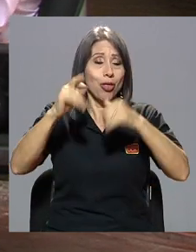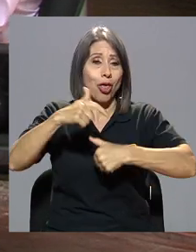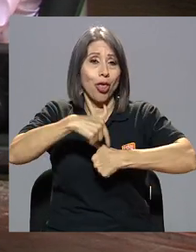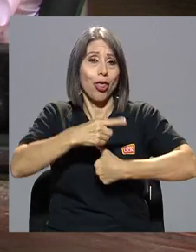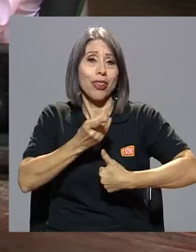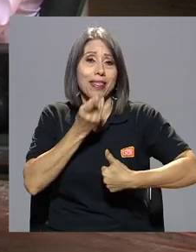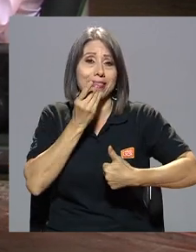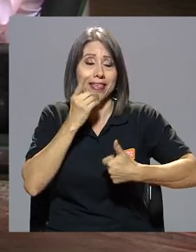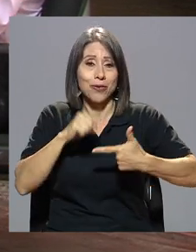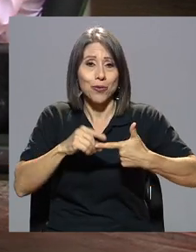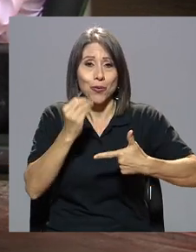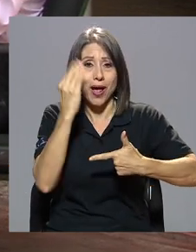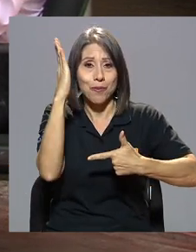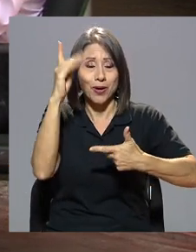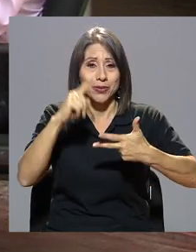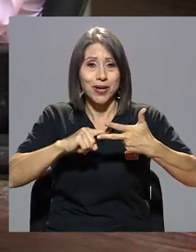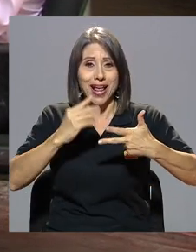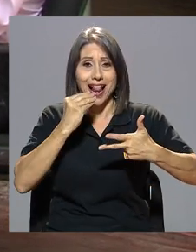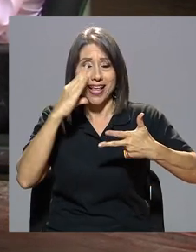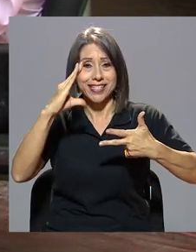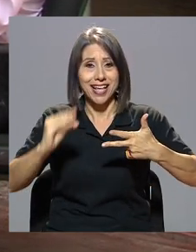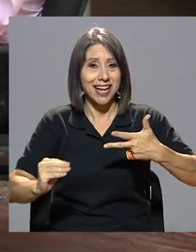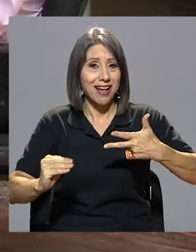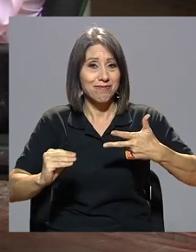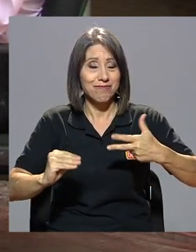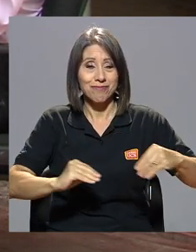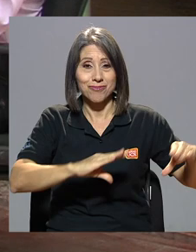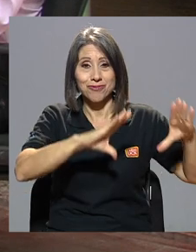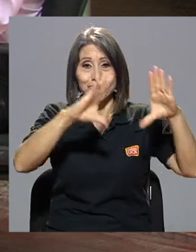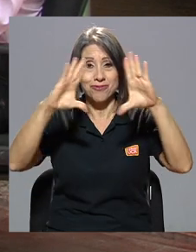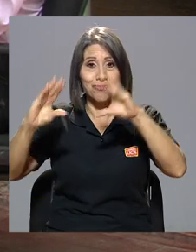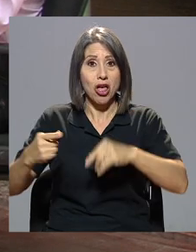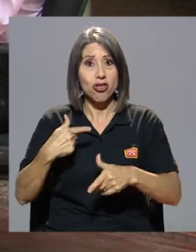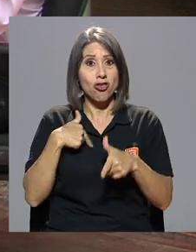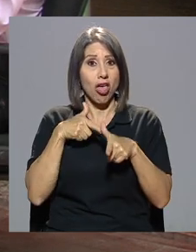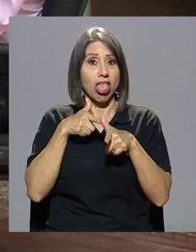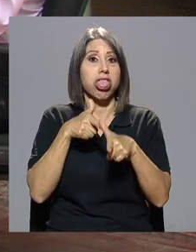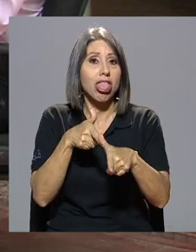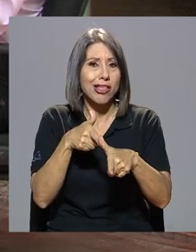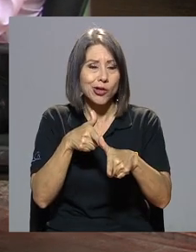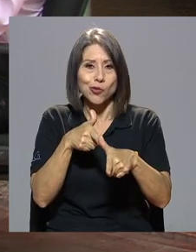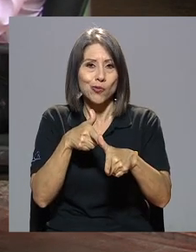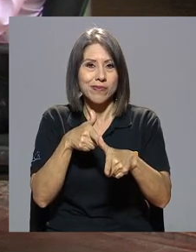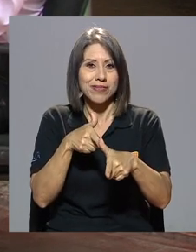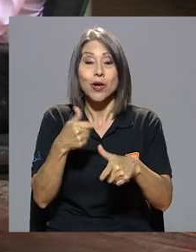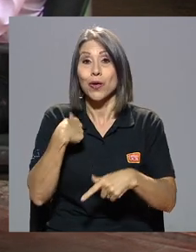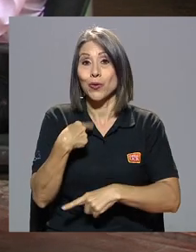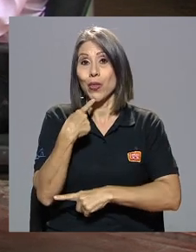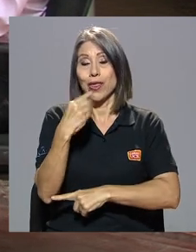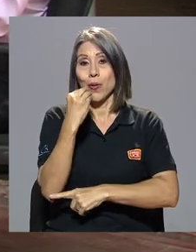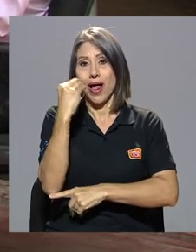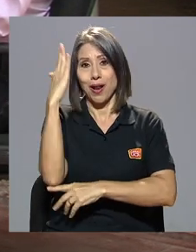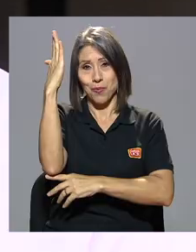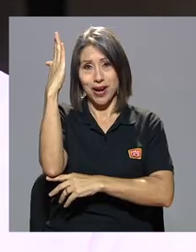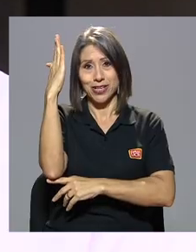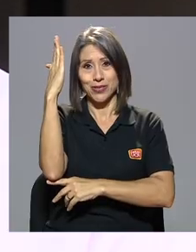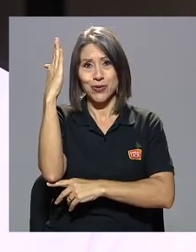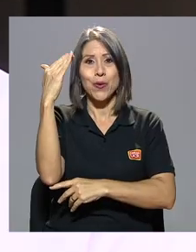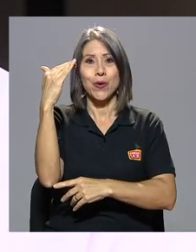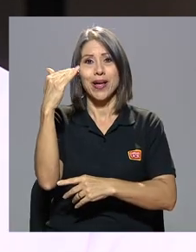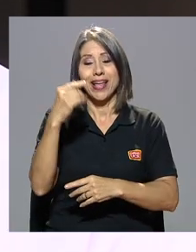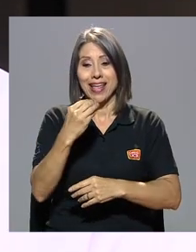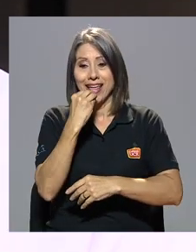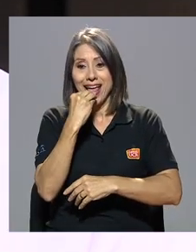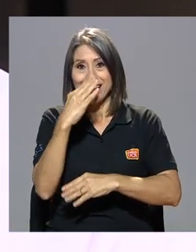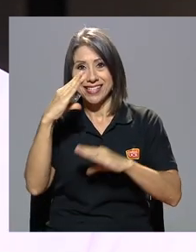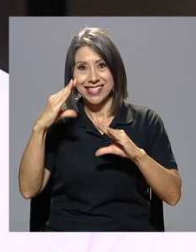al almuerzo y en la cena. Y no exagero. Y cuando digo al almuerzo, a